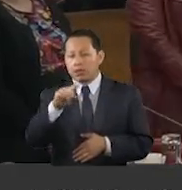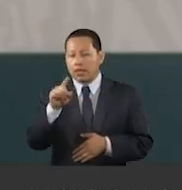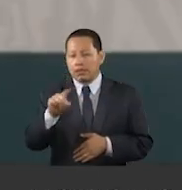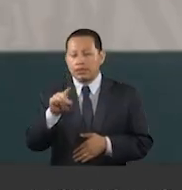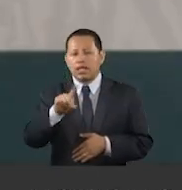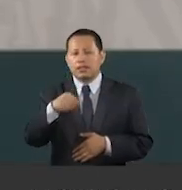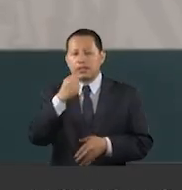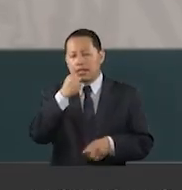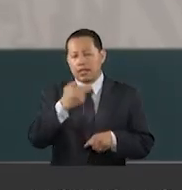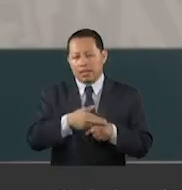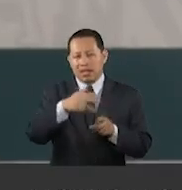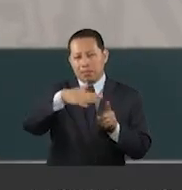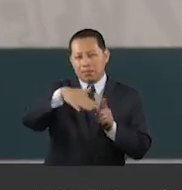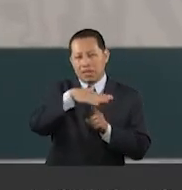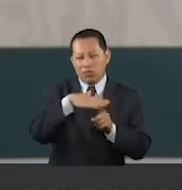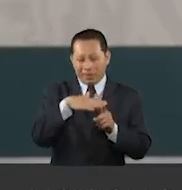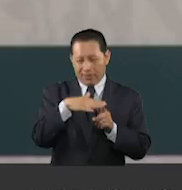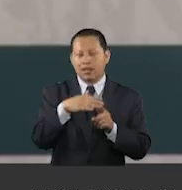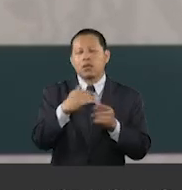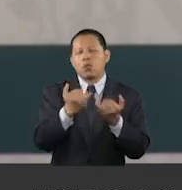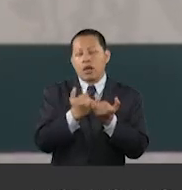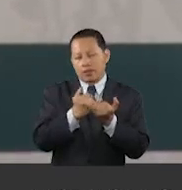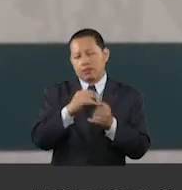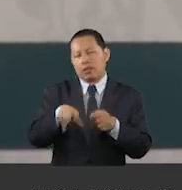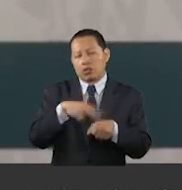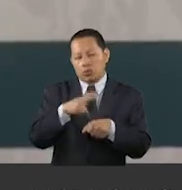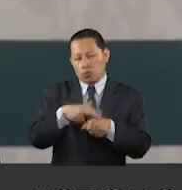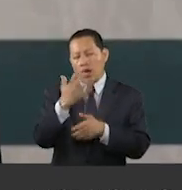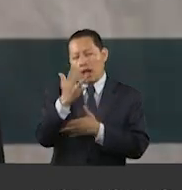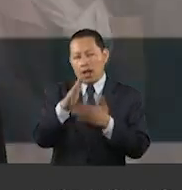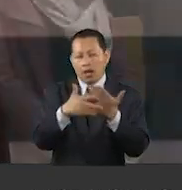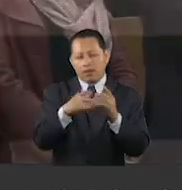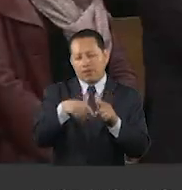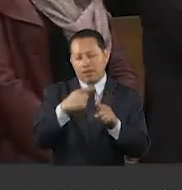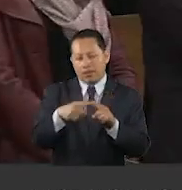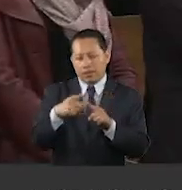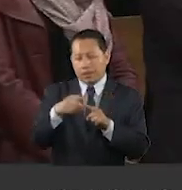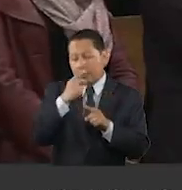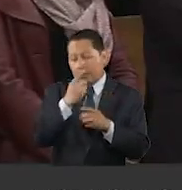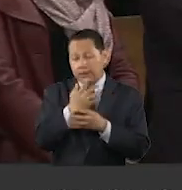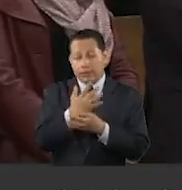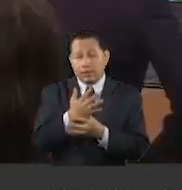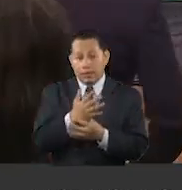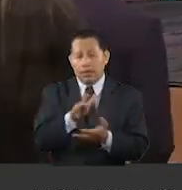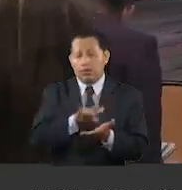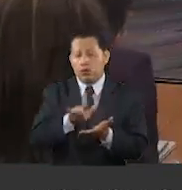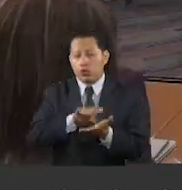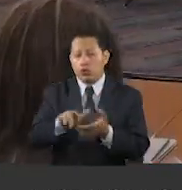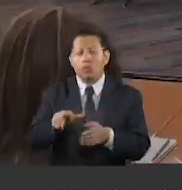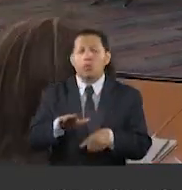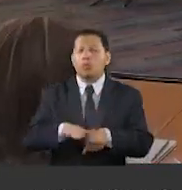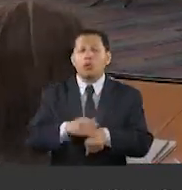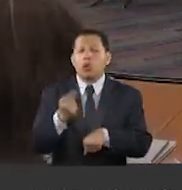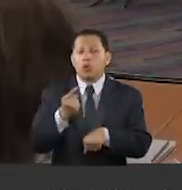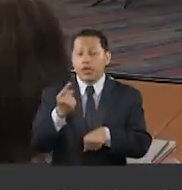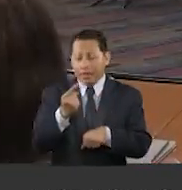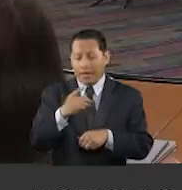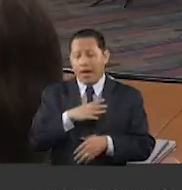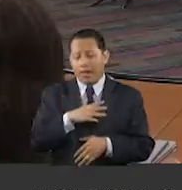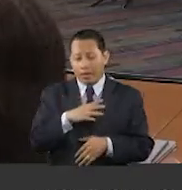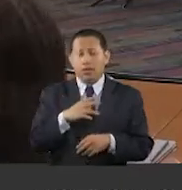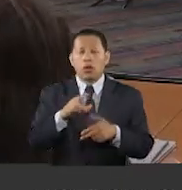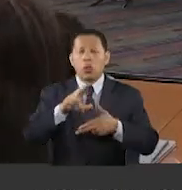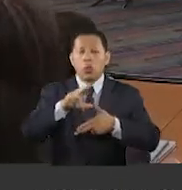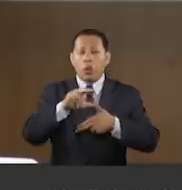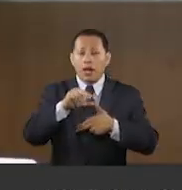Secretaria de Medio Ambiente y Recursos Naturales. Dio a conocer los apoyos que brindará esta dependencia por el daño ambiental causado por el